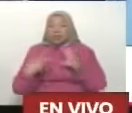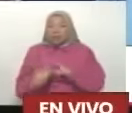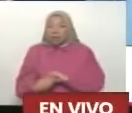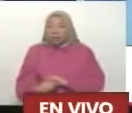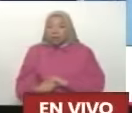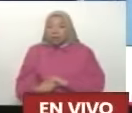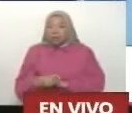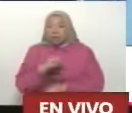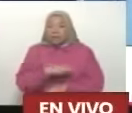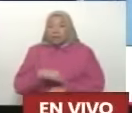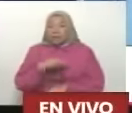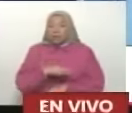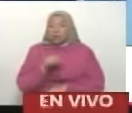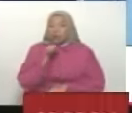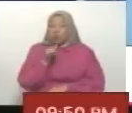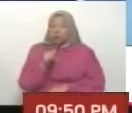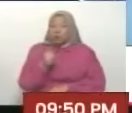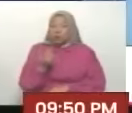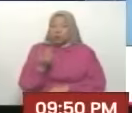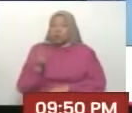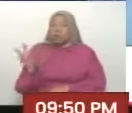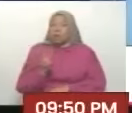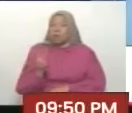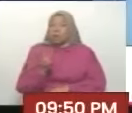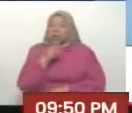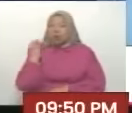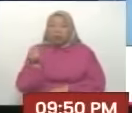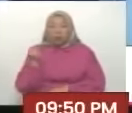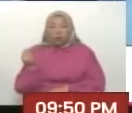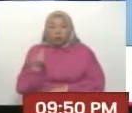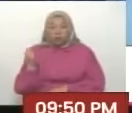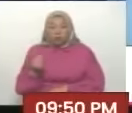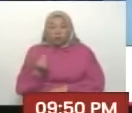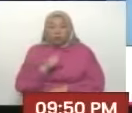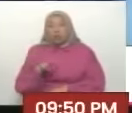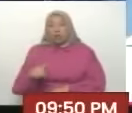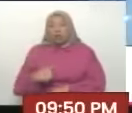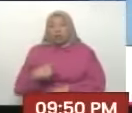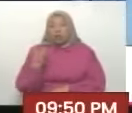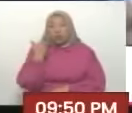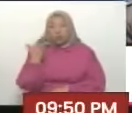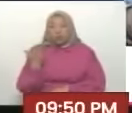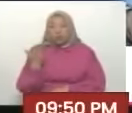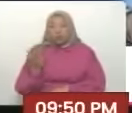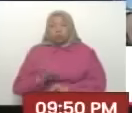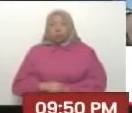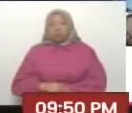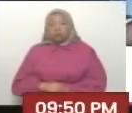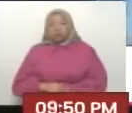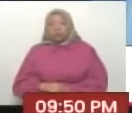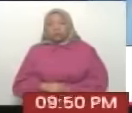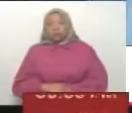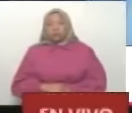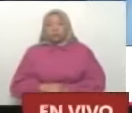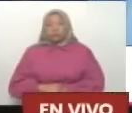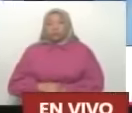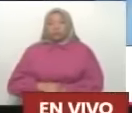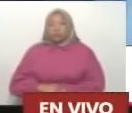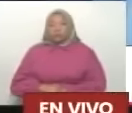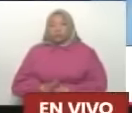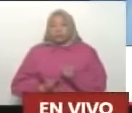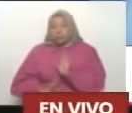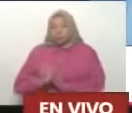la gran misión Venezuela joven es de ustedes. Yo se la entregué a ustedes, que ustedes la